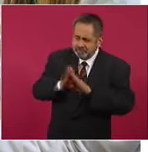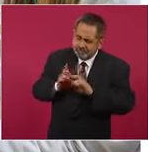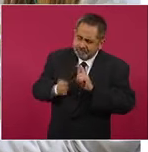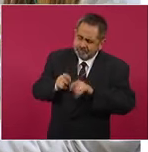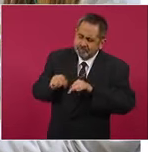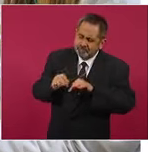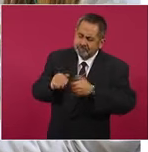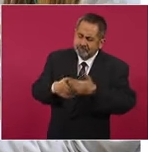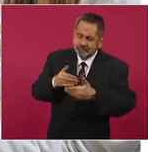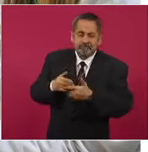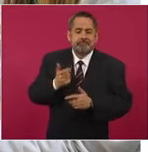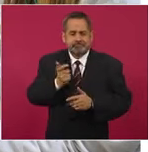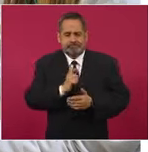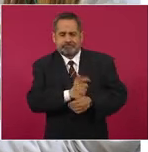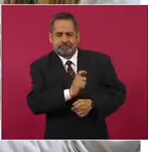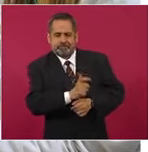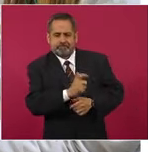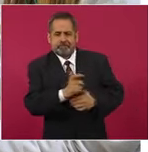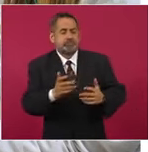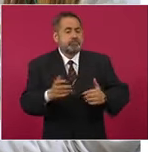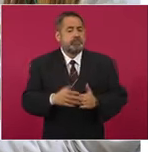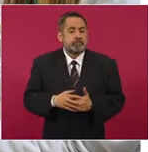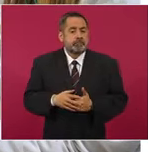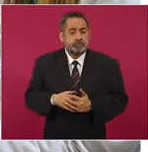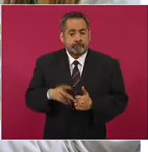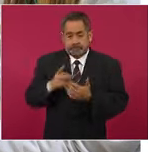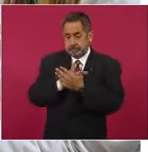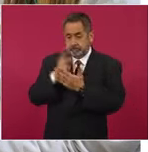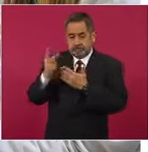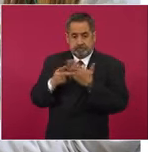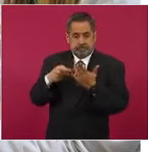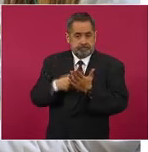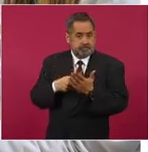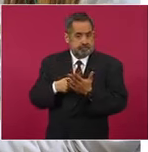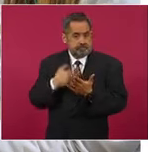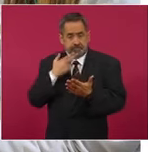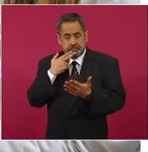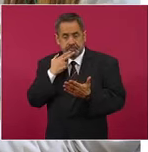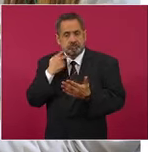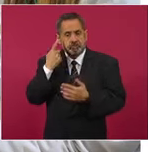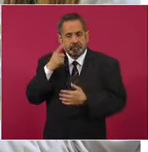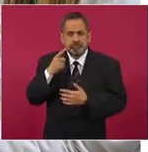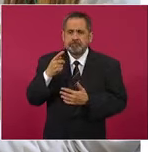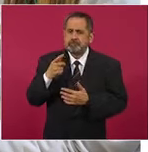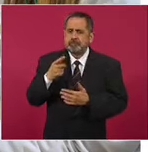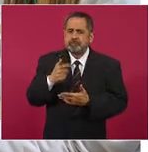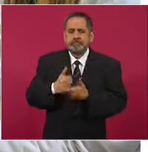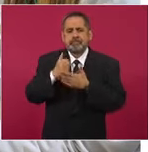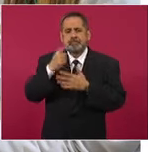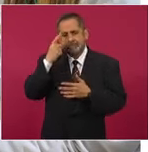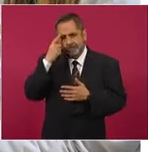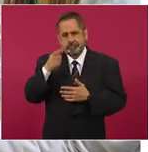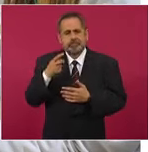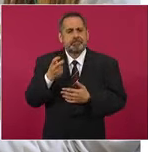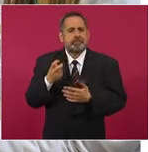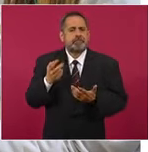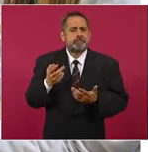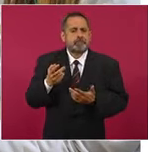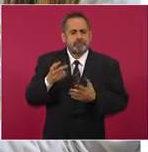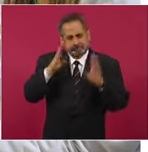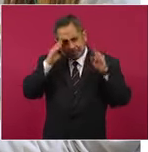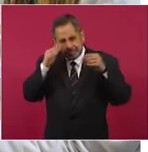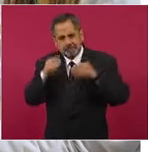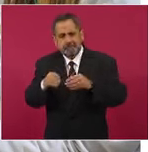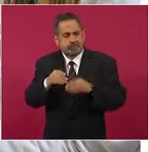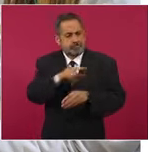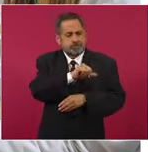país. Decirles en ese sentido que el programa es un programa que, como bien saben, tiene esta vocación